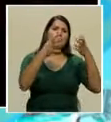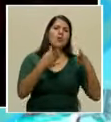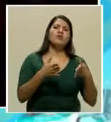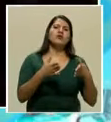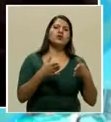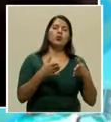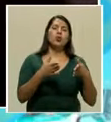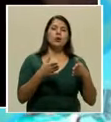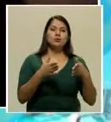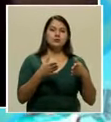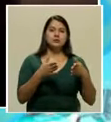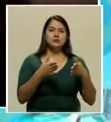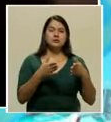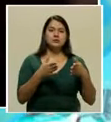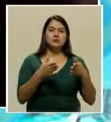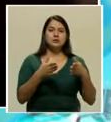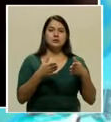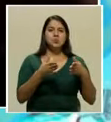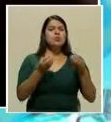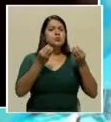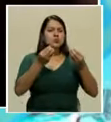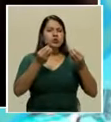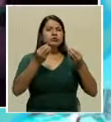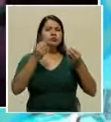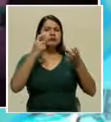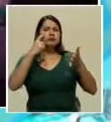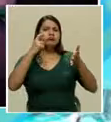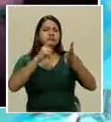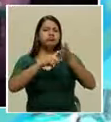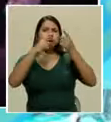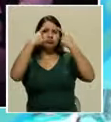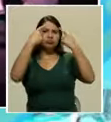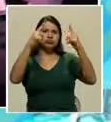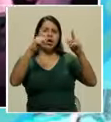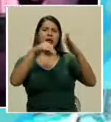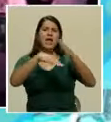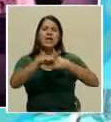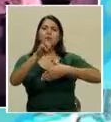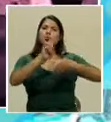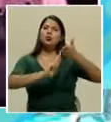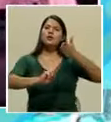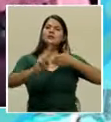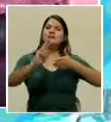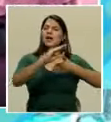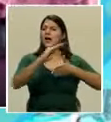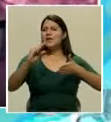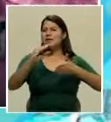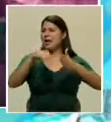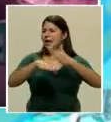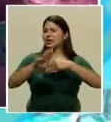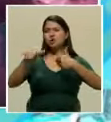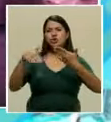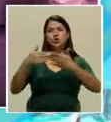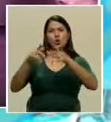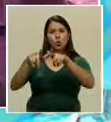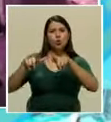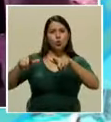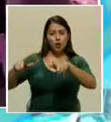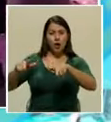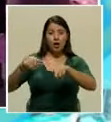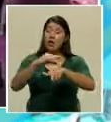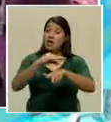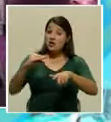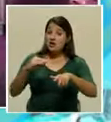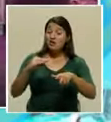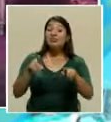y muy reconocidos en las universidades y en todos lados. Y además son los